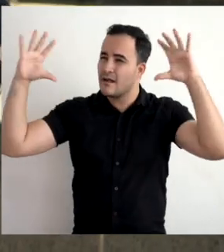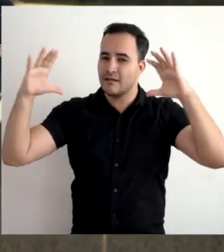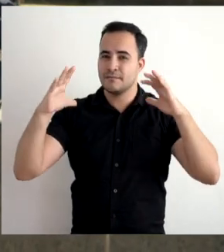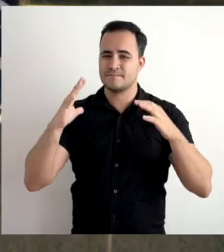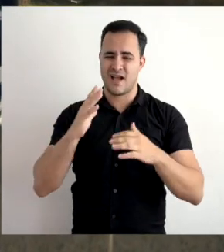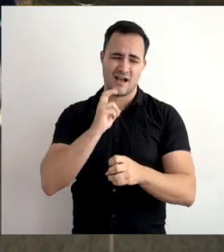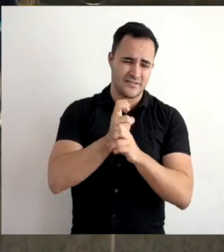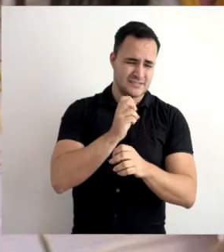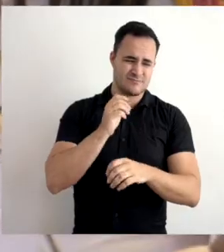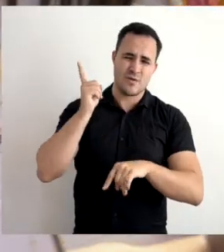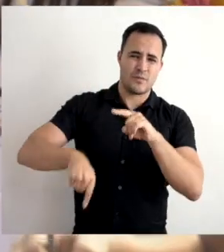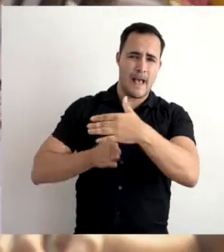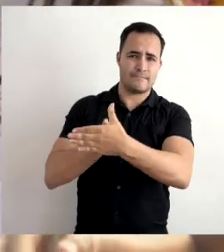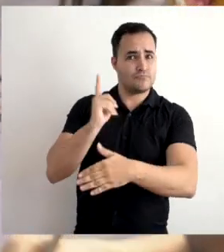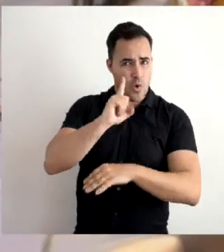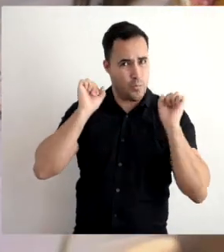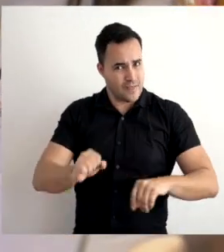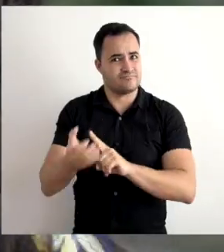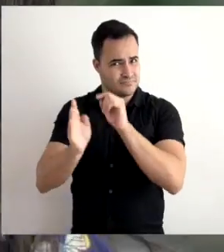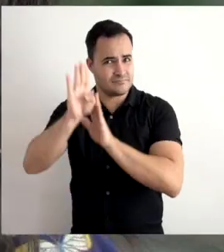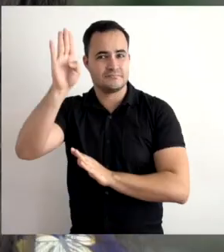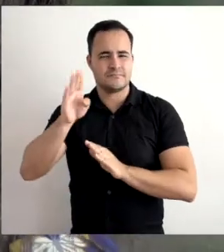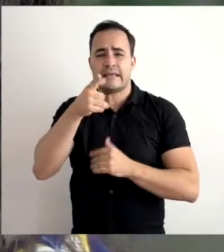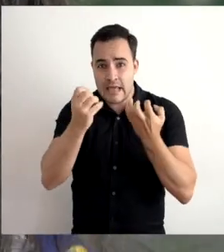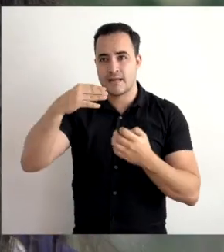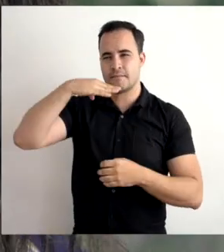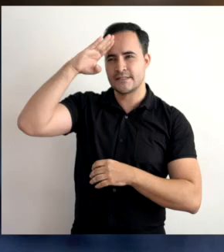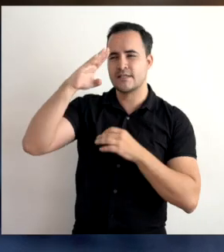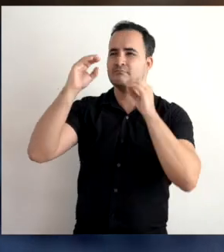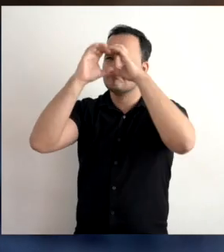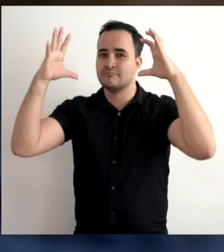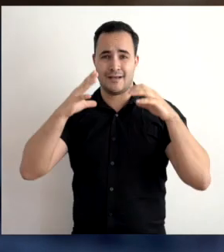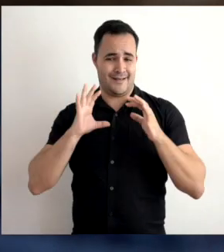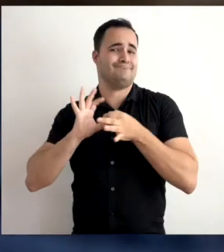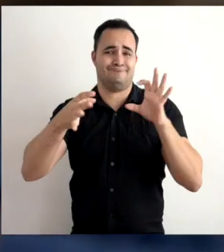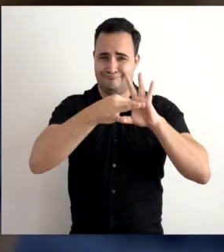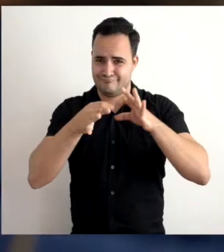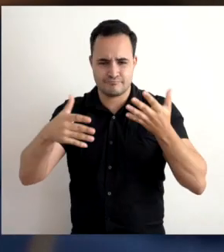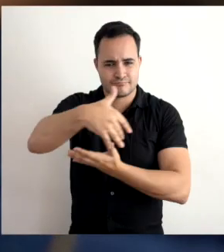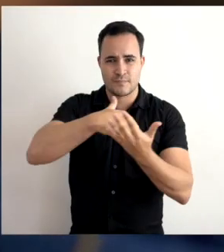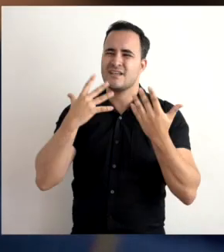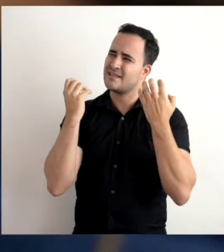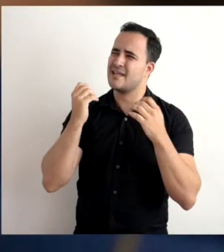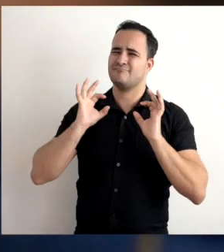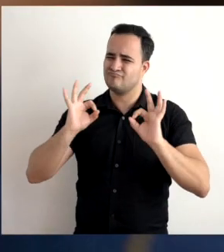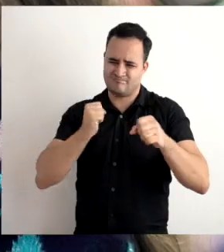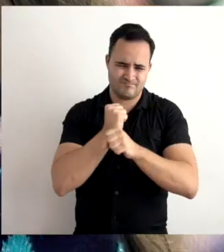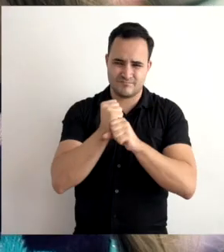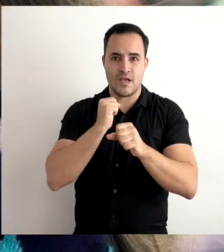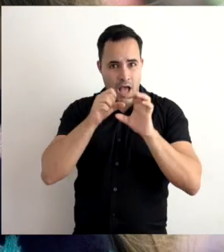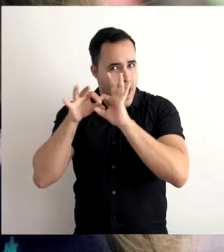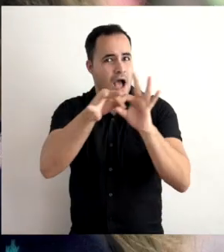habrá metas imposibles. Nos une el amor por Medellín, nos unen las ideas de cambio, nos une el deseo de trabajar por una ciudad mejor,